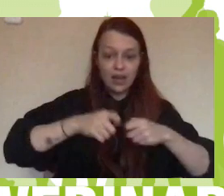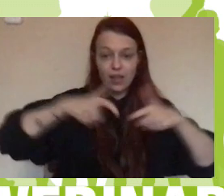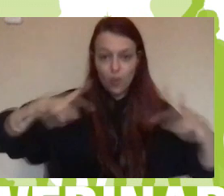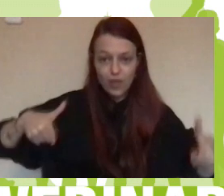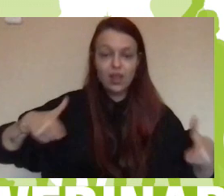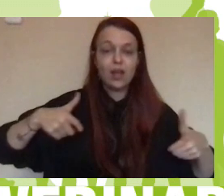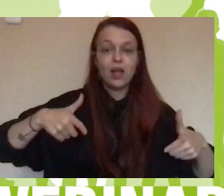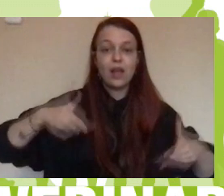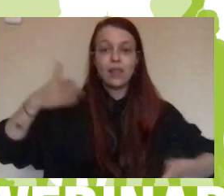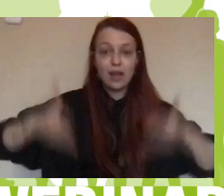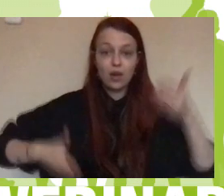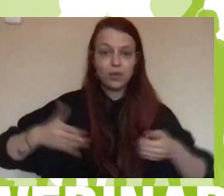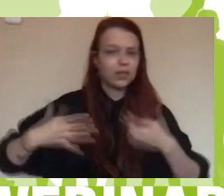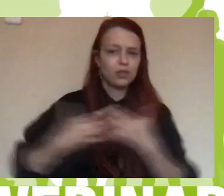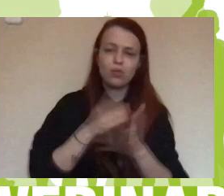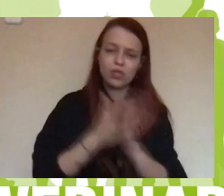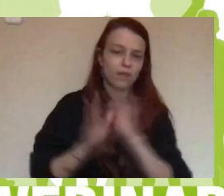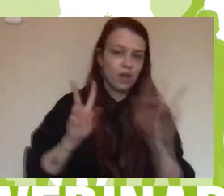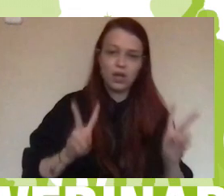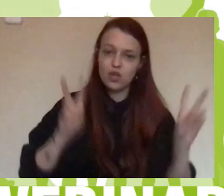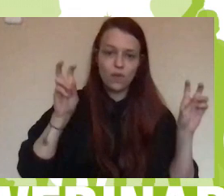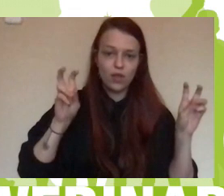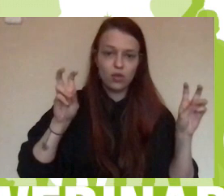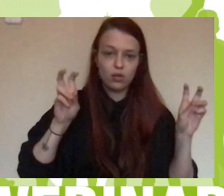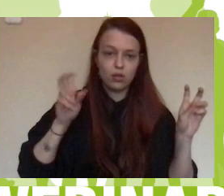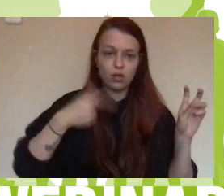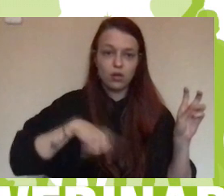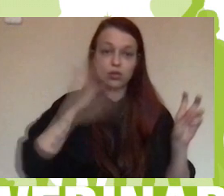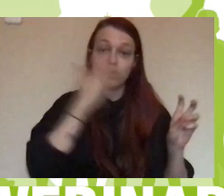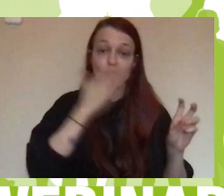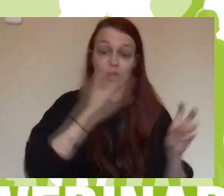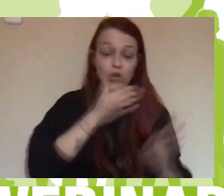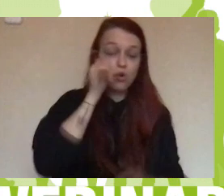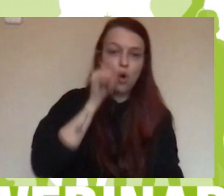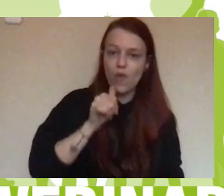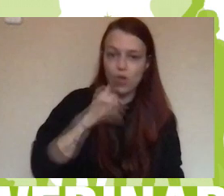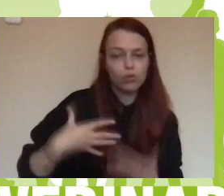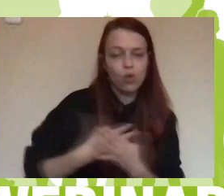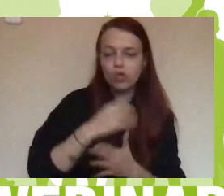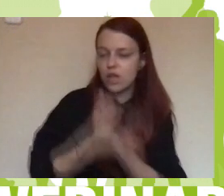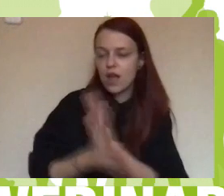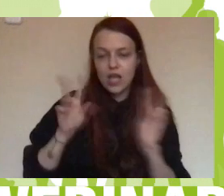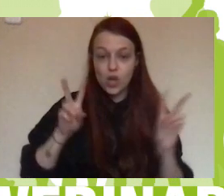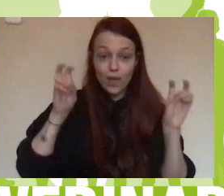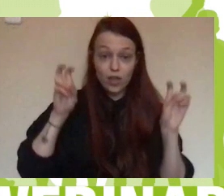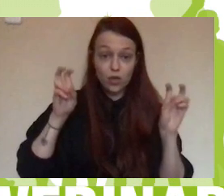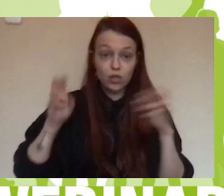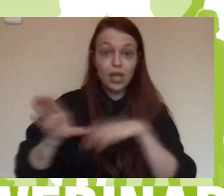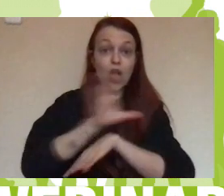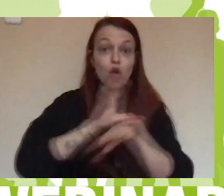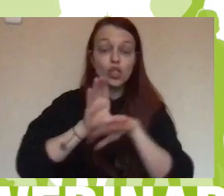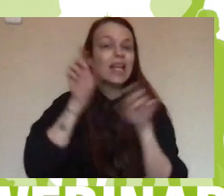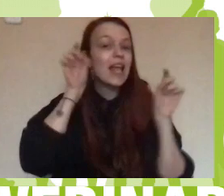Todo ello fue una innovación dentro de los centros de Oviedo y la Consejería de Educación nos